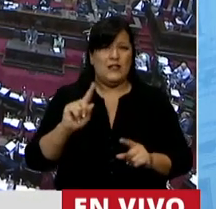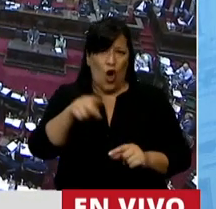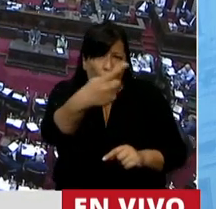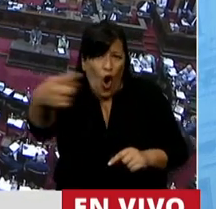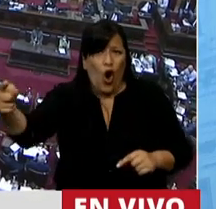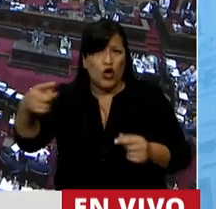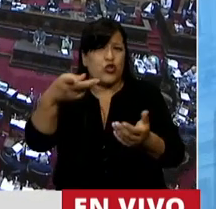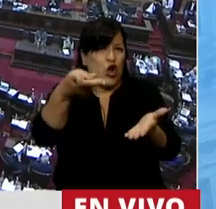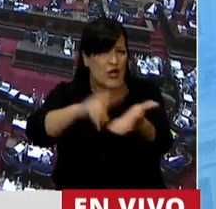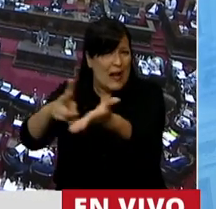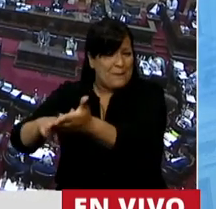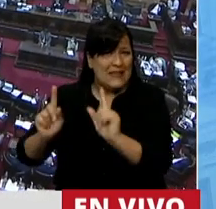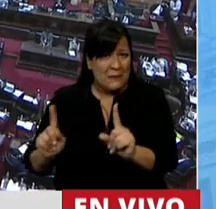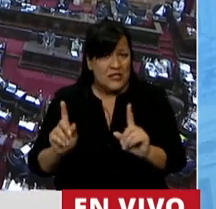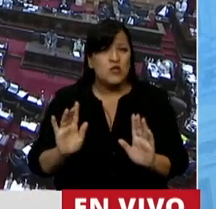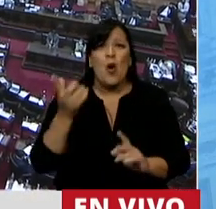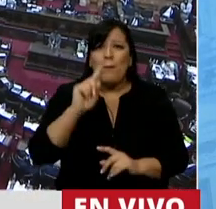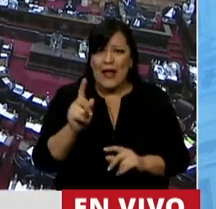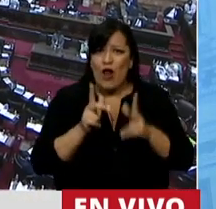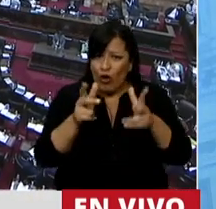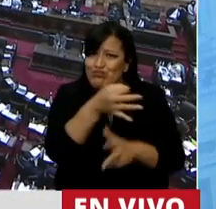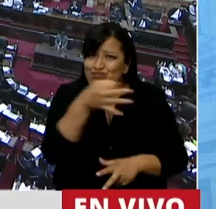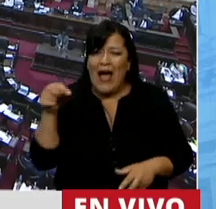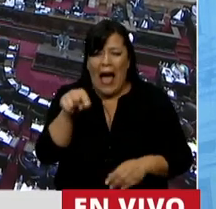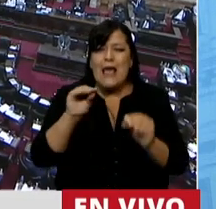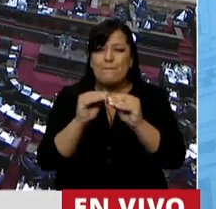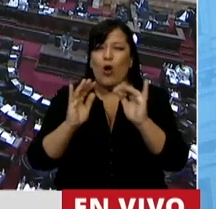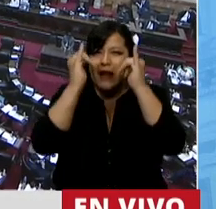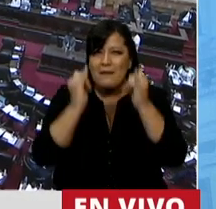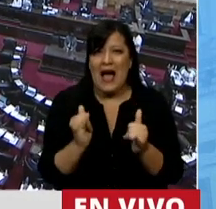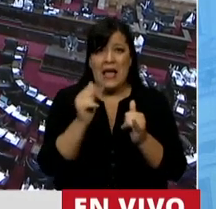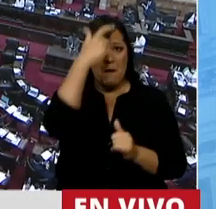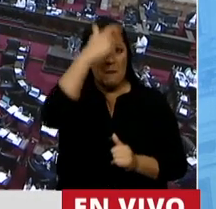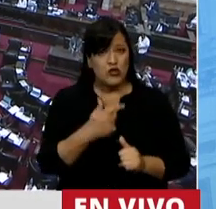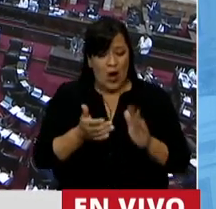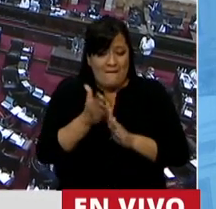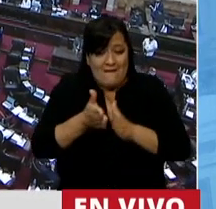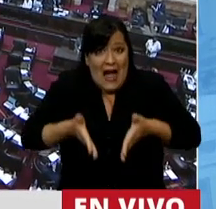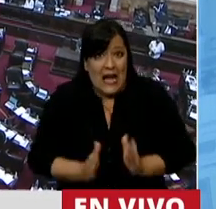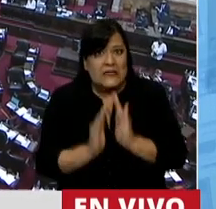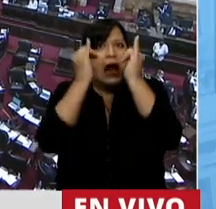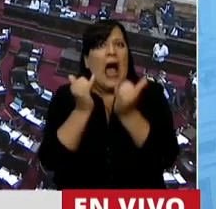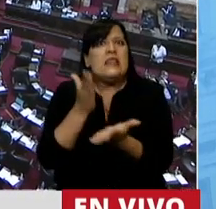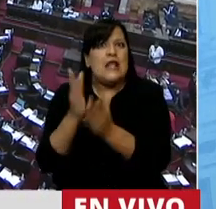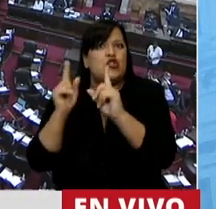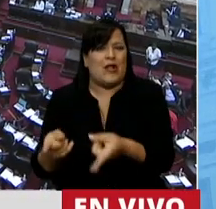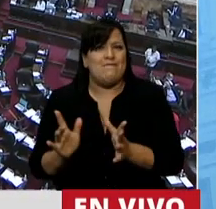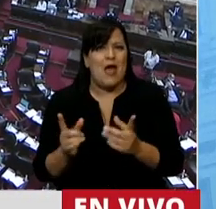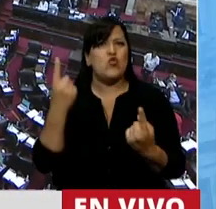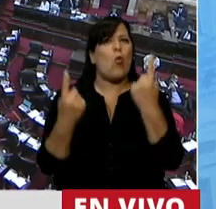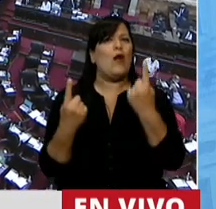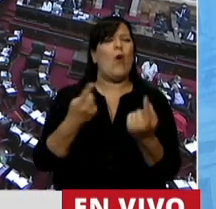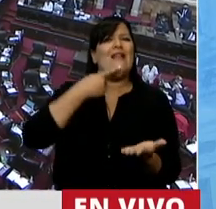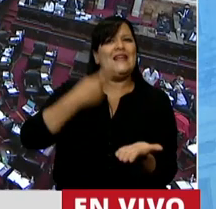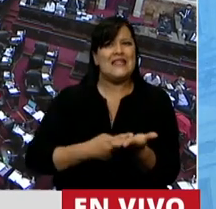otros con muchos argumentos, pero es cierto que tenemos ahí el problema. Ahí tenemos el problema que deberíamos